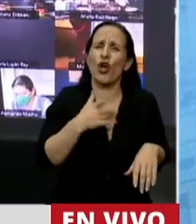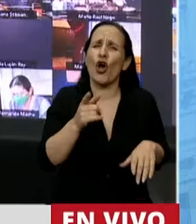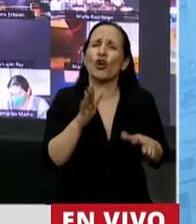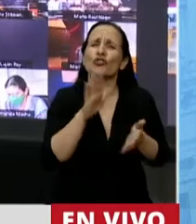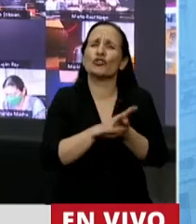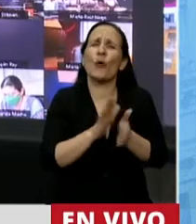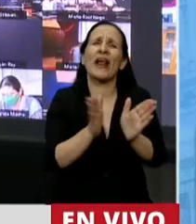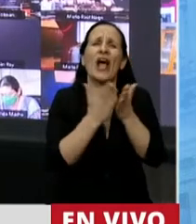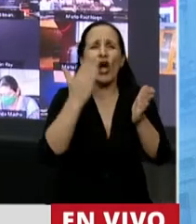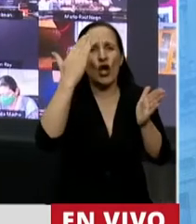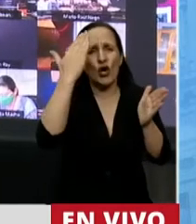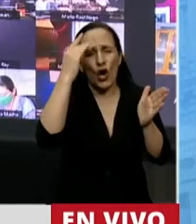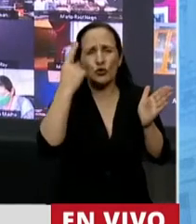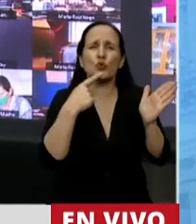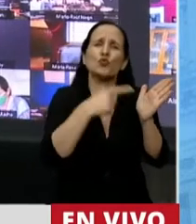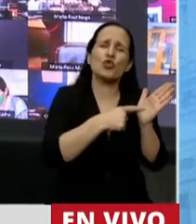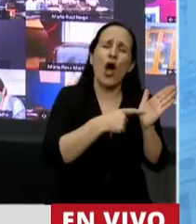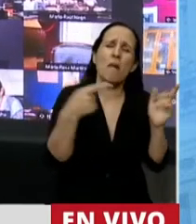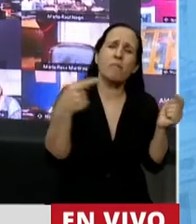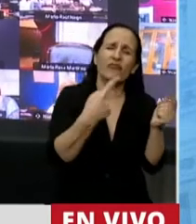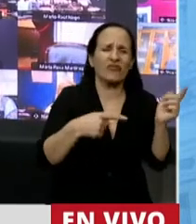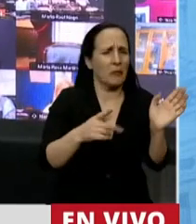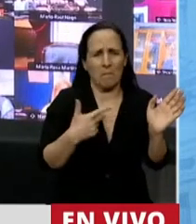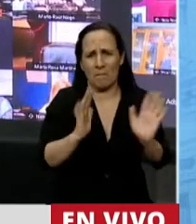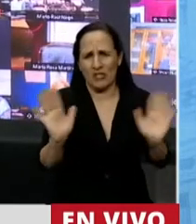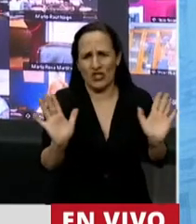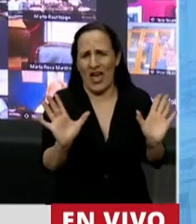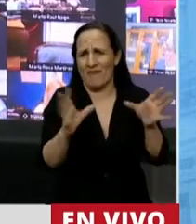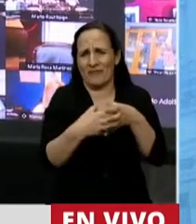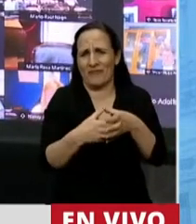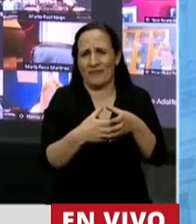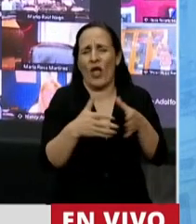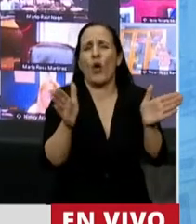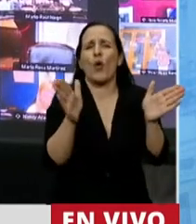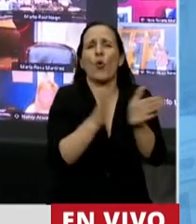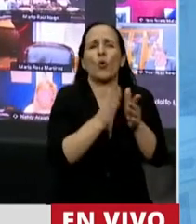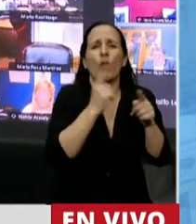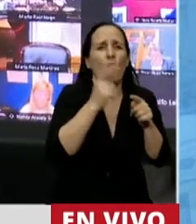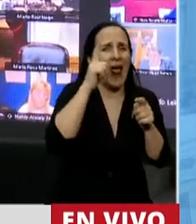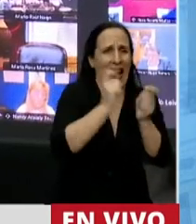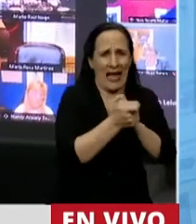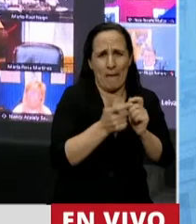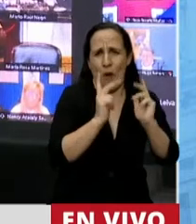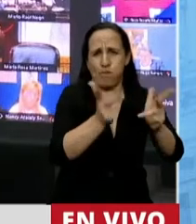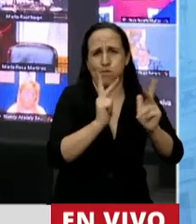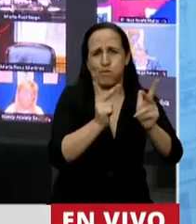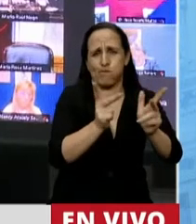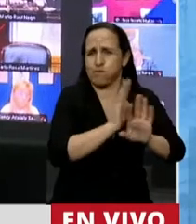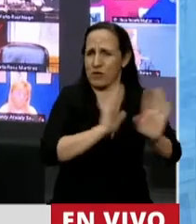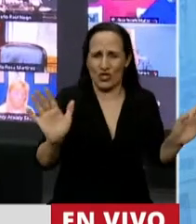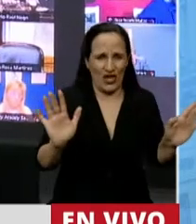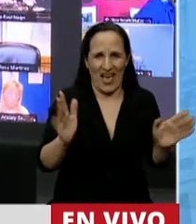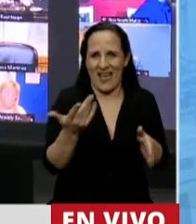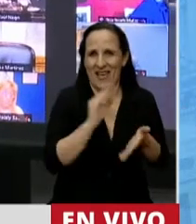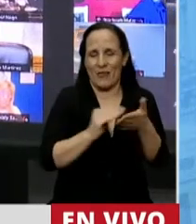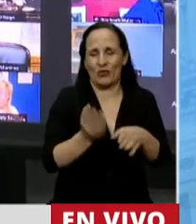constitucionales que también han hecho los integrantes del Interbloque Juntos por el Cambio, quienes me han